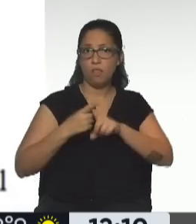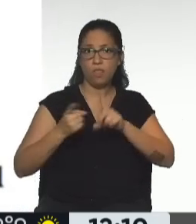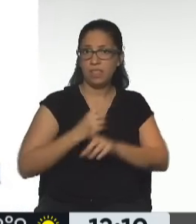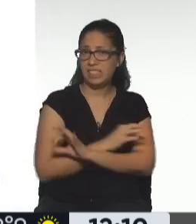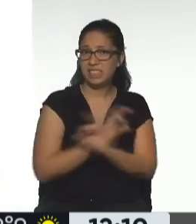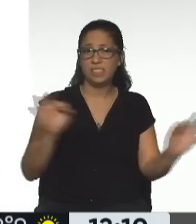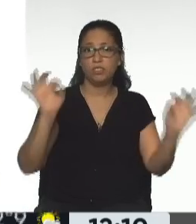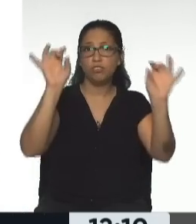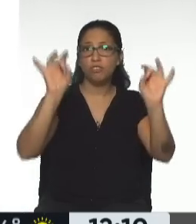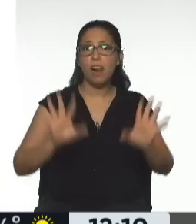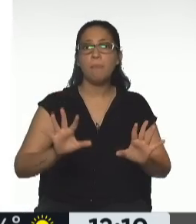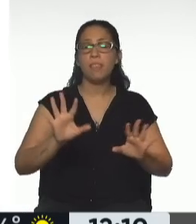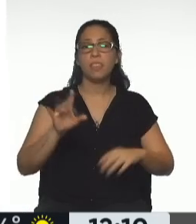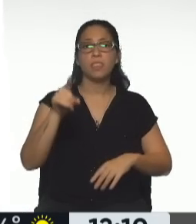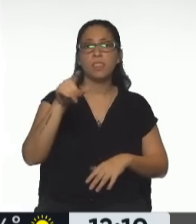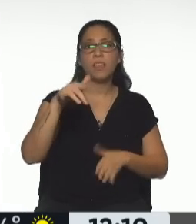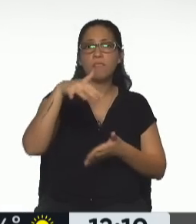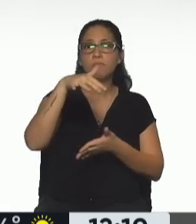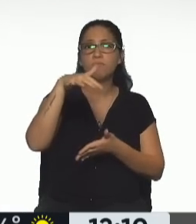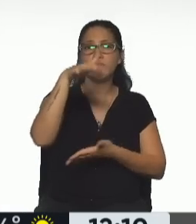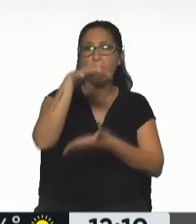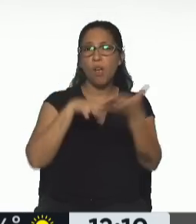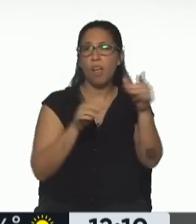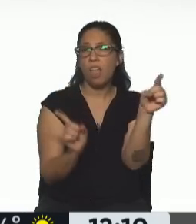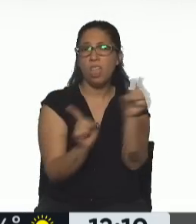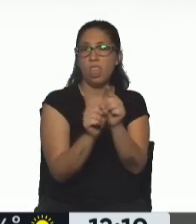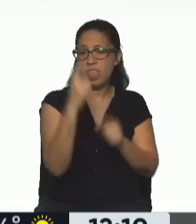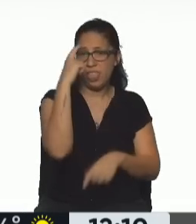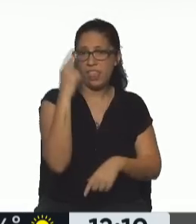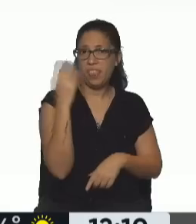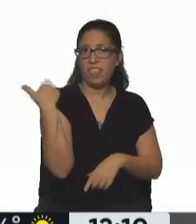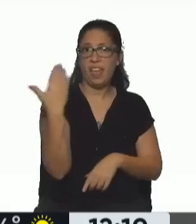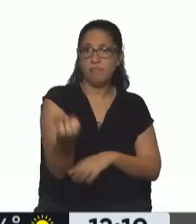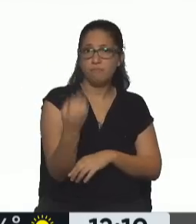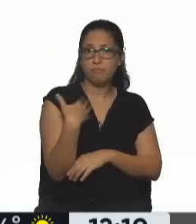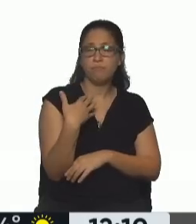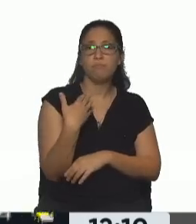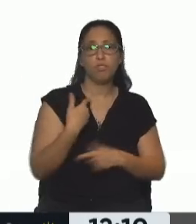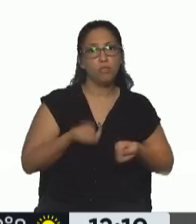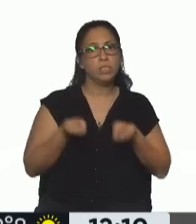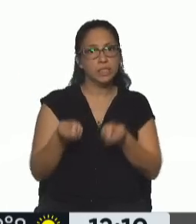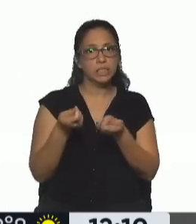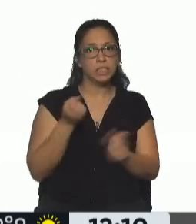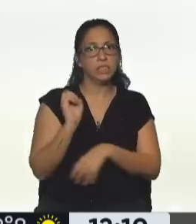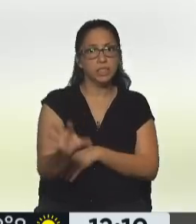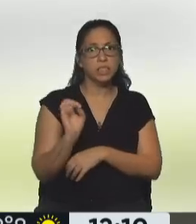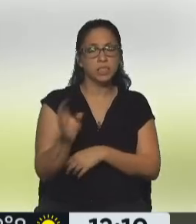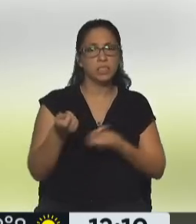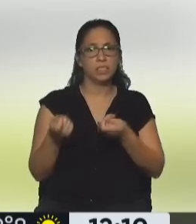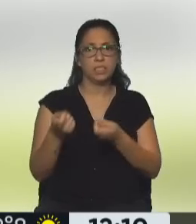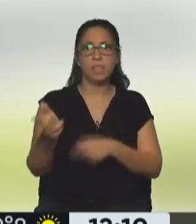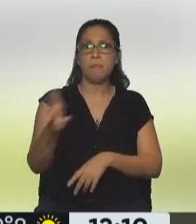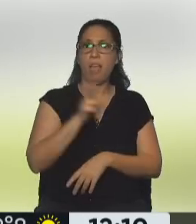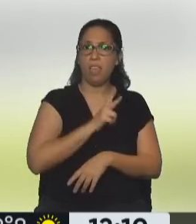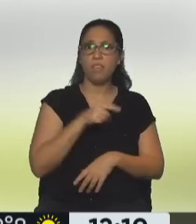salvo mediante un dictamen muy breve, hace 10 días y frente a la insistencia, manifestándome que iba a